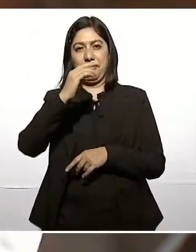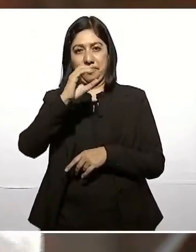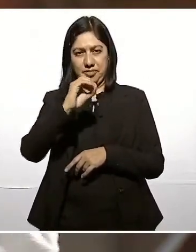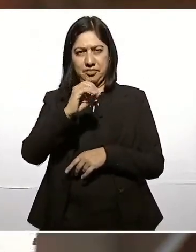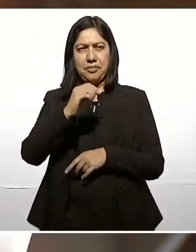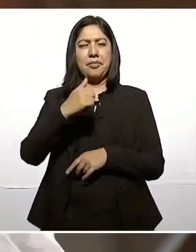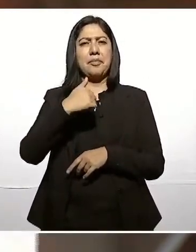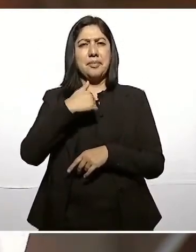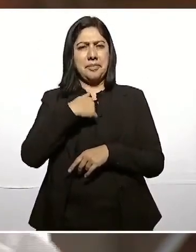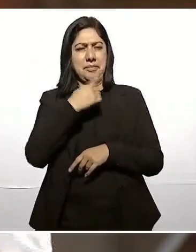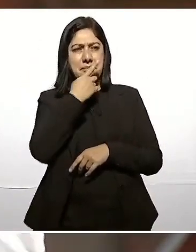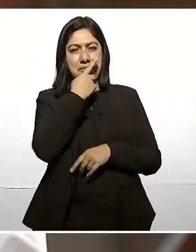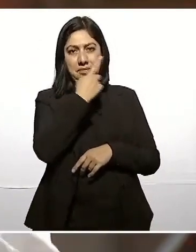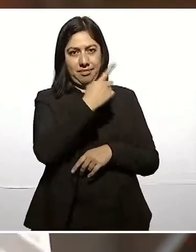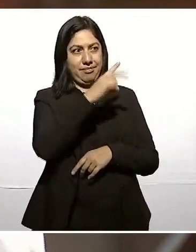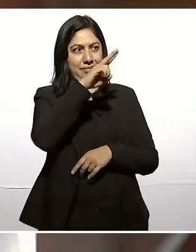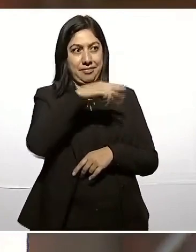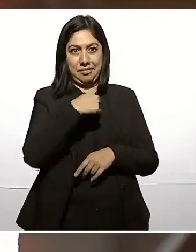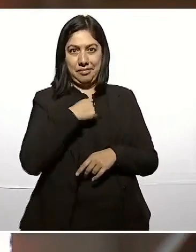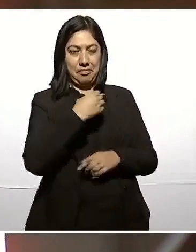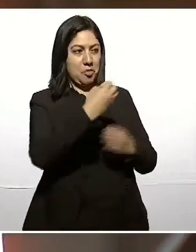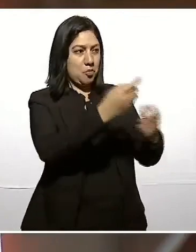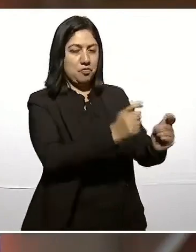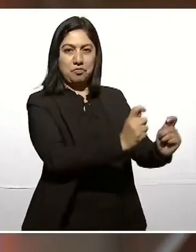saqué ninguno de esos atributos.